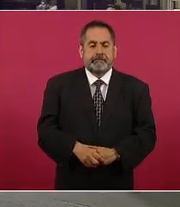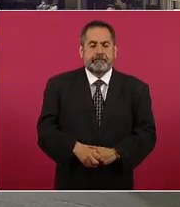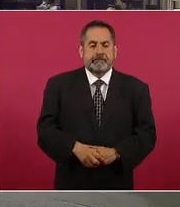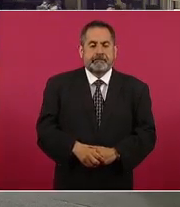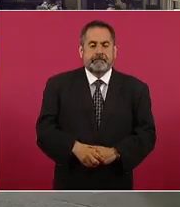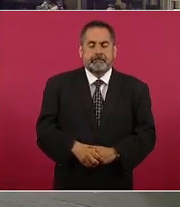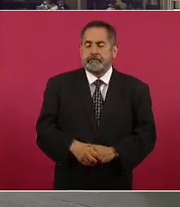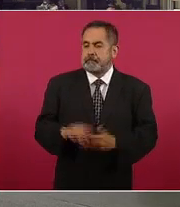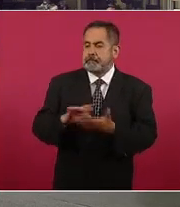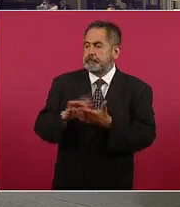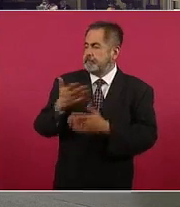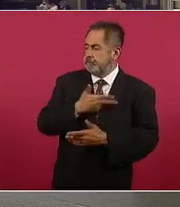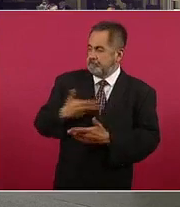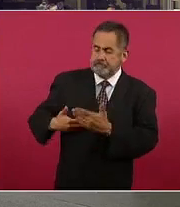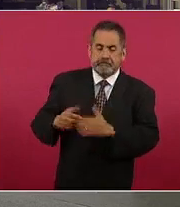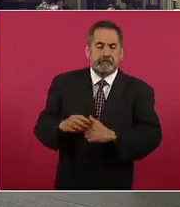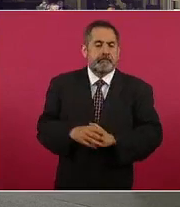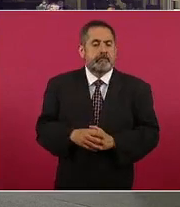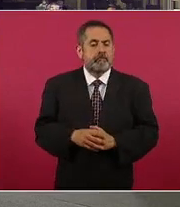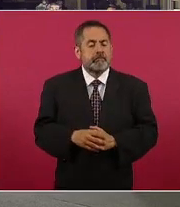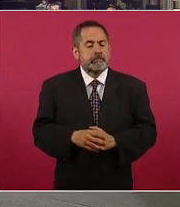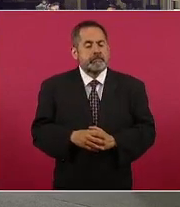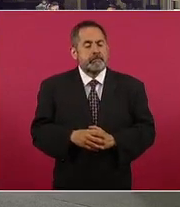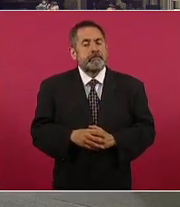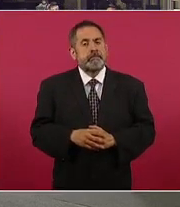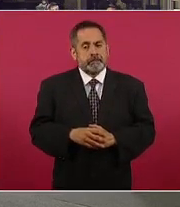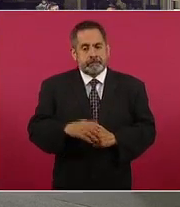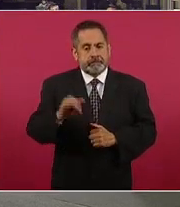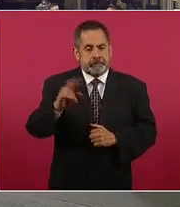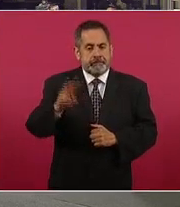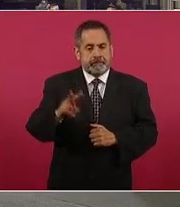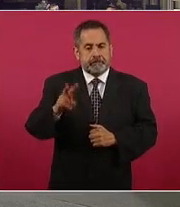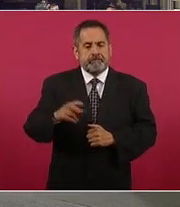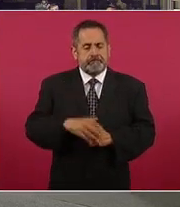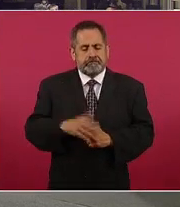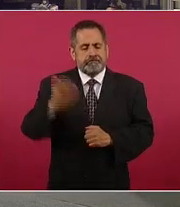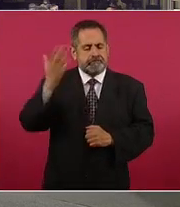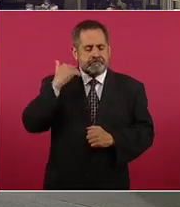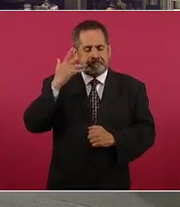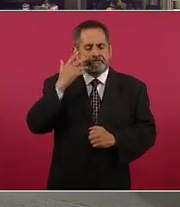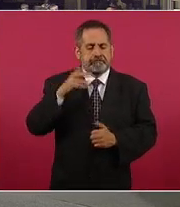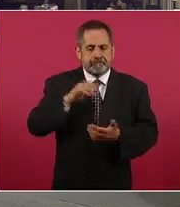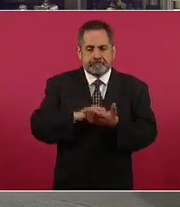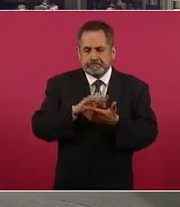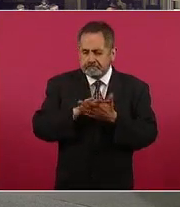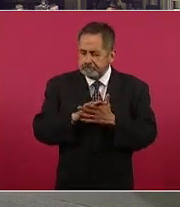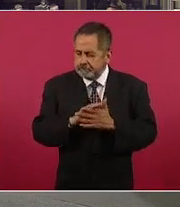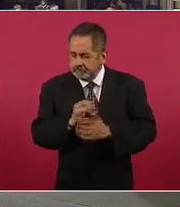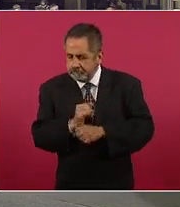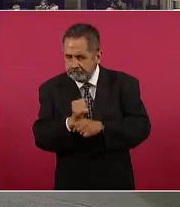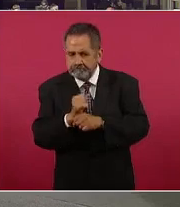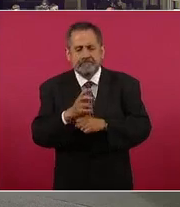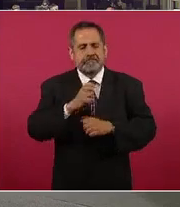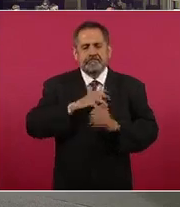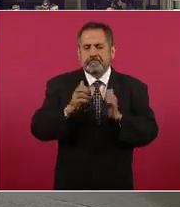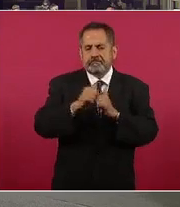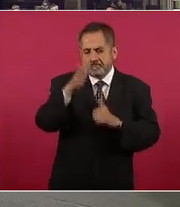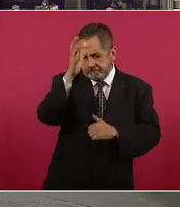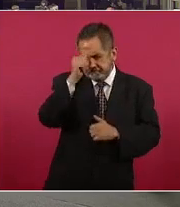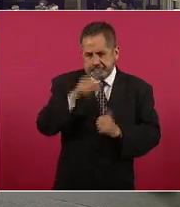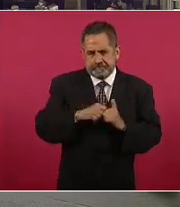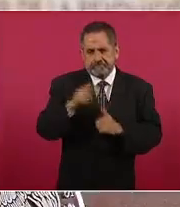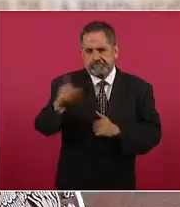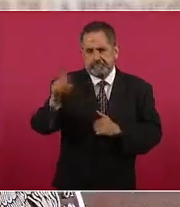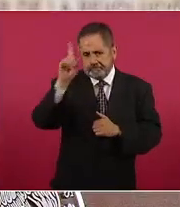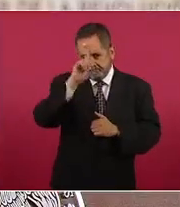Muchas gracias, señor presidente. Efectivamente, esto lo teníamos ya en respuesta parcial, estoy de acuerdo en lo que